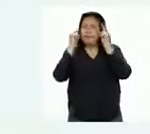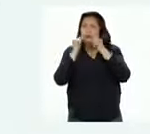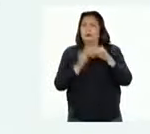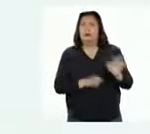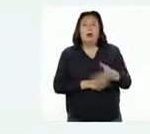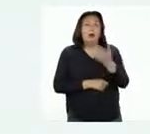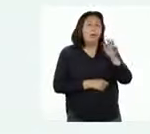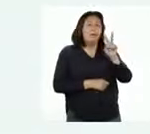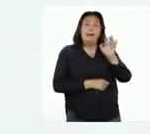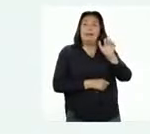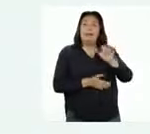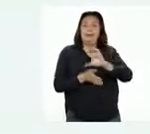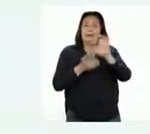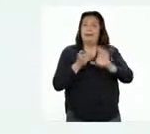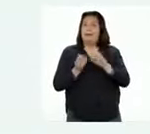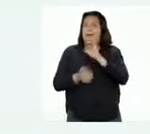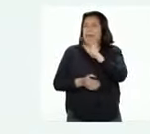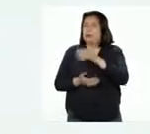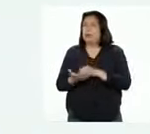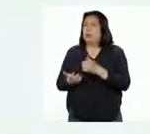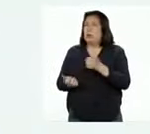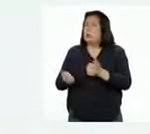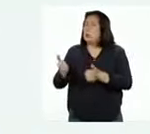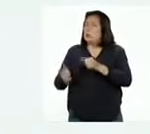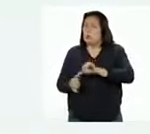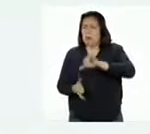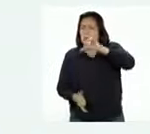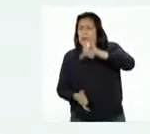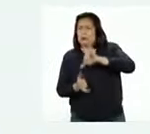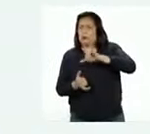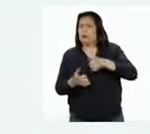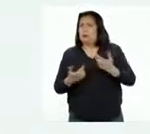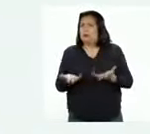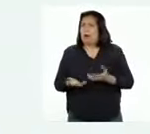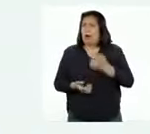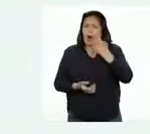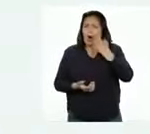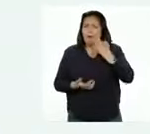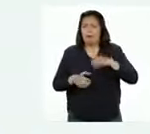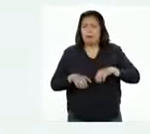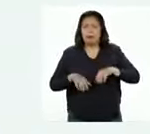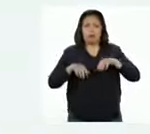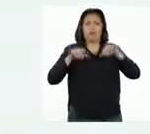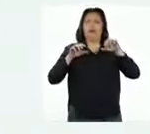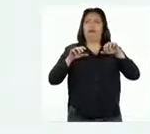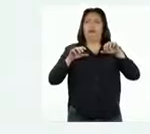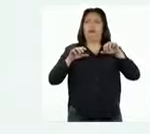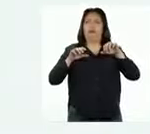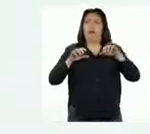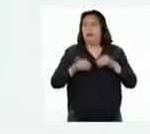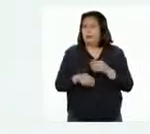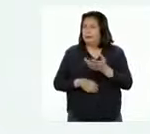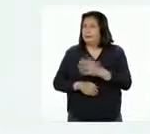Valeria de Cajamarca propone, ¿cuál es la altura de un oso de anteojos macho cuando se para en dos patas?